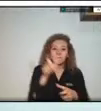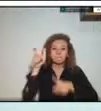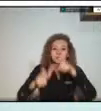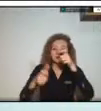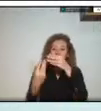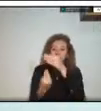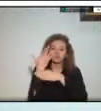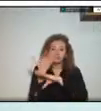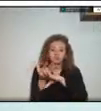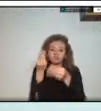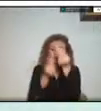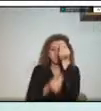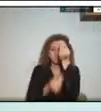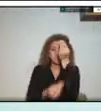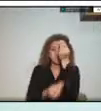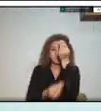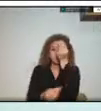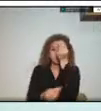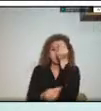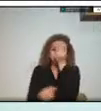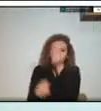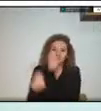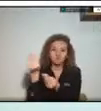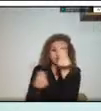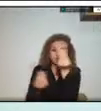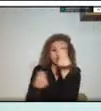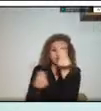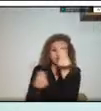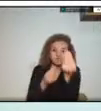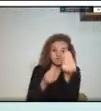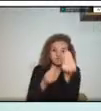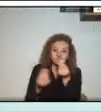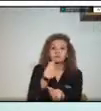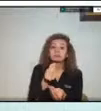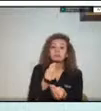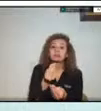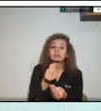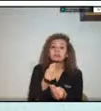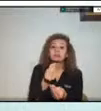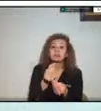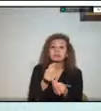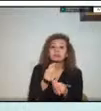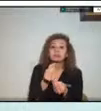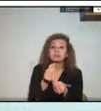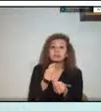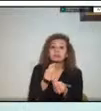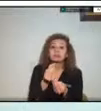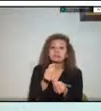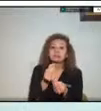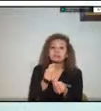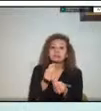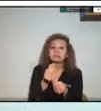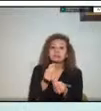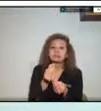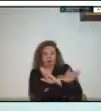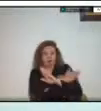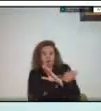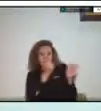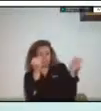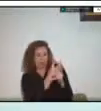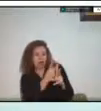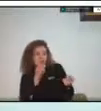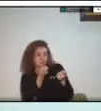toda la gente pero si nosotros logramos controlar el riesgo podemos hacer un gran trabajo de